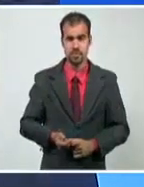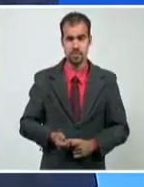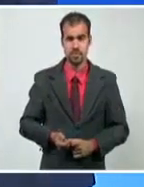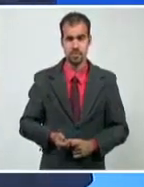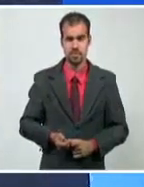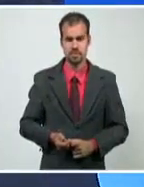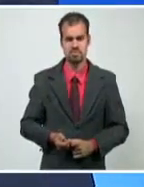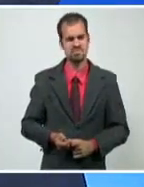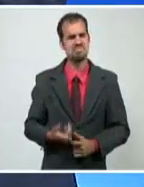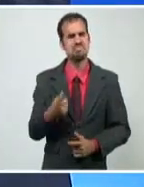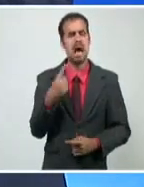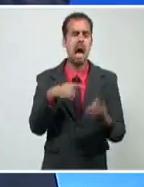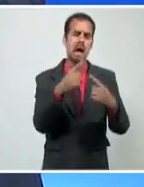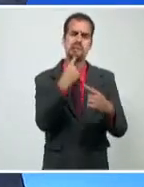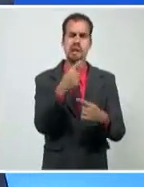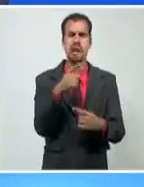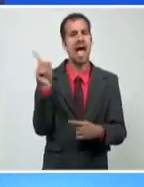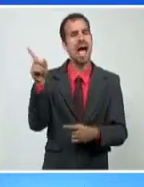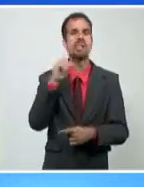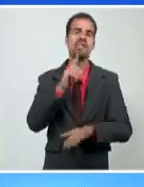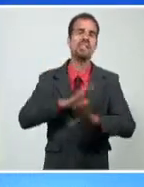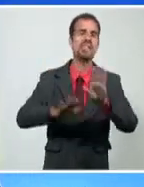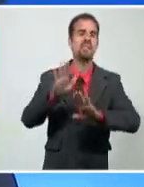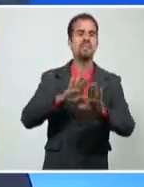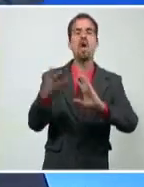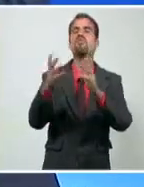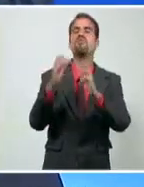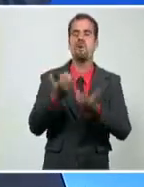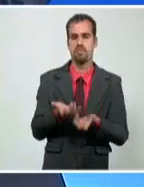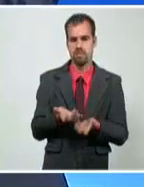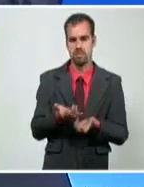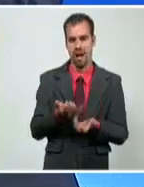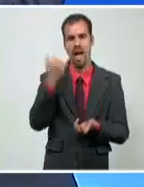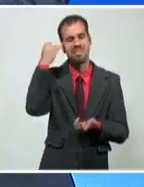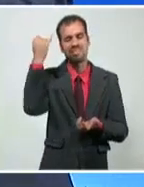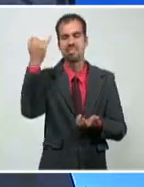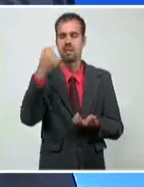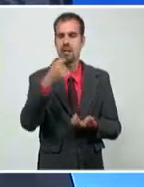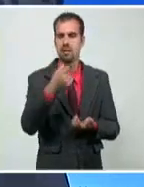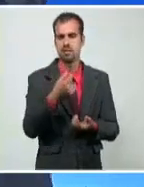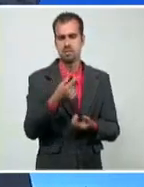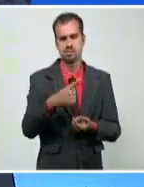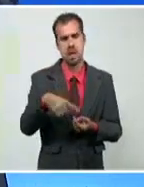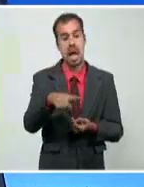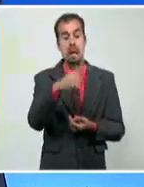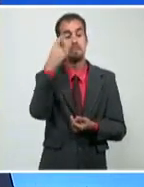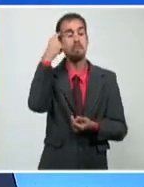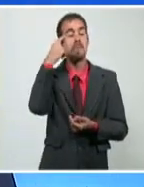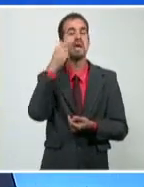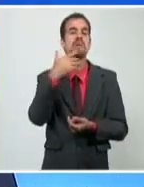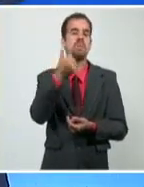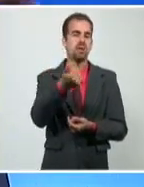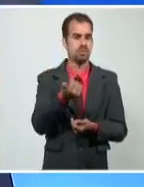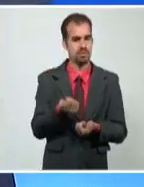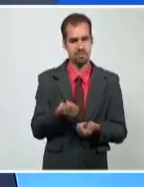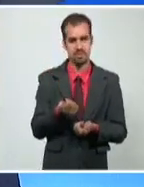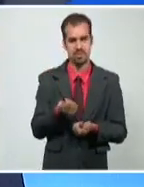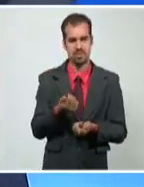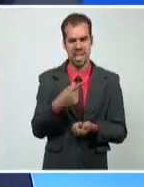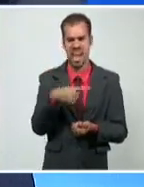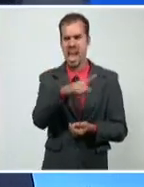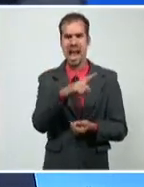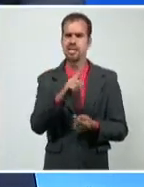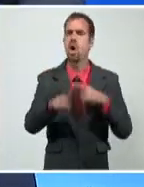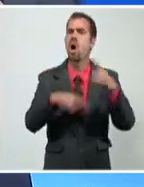no, pero él lo que está ahí es defendiendo una idea, defender esa idea que él cree que es correcta. Y eso no significa ser